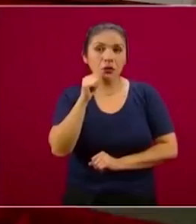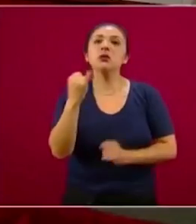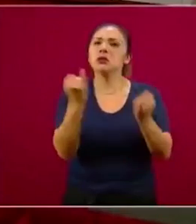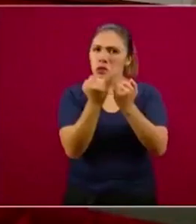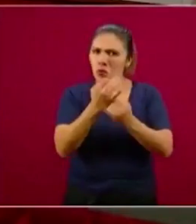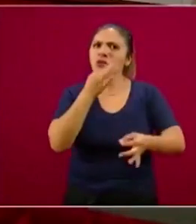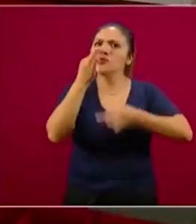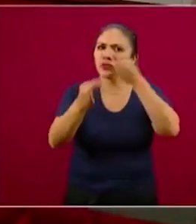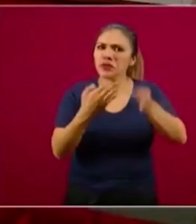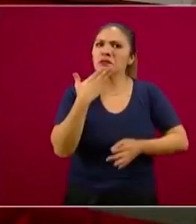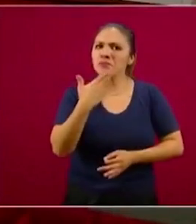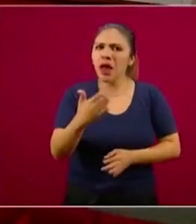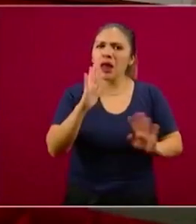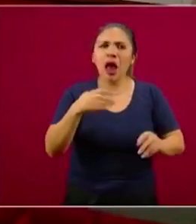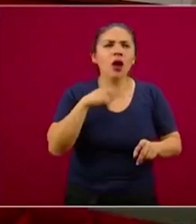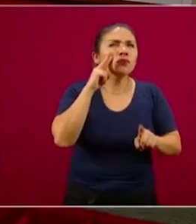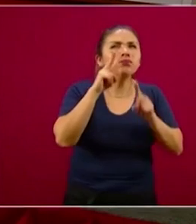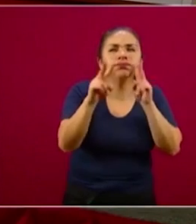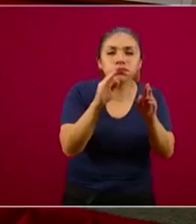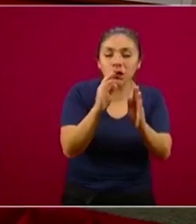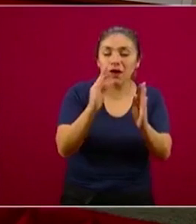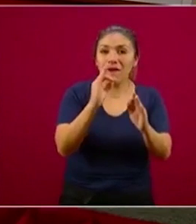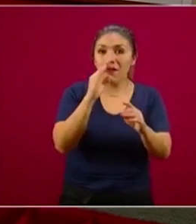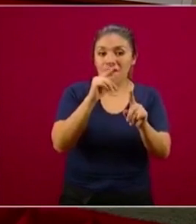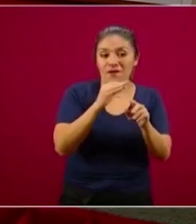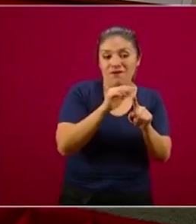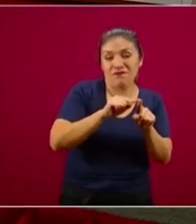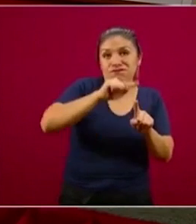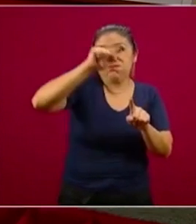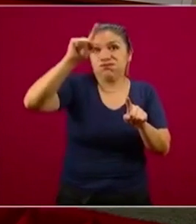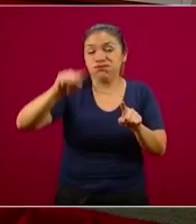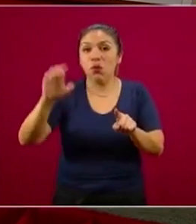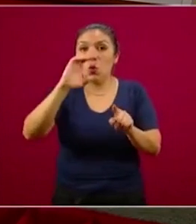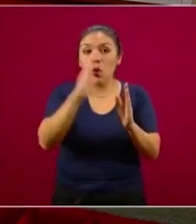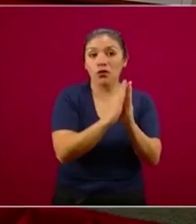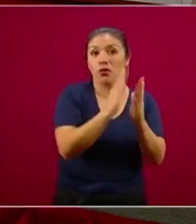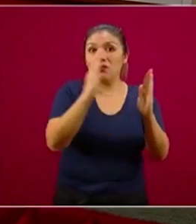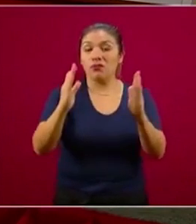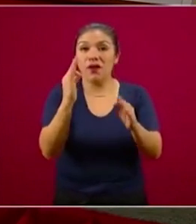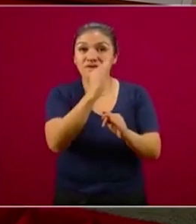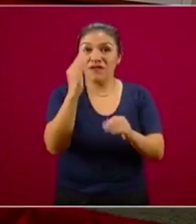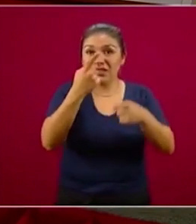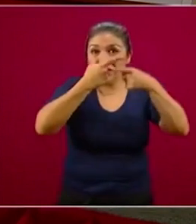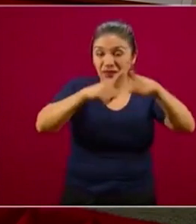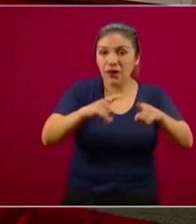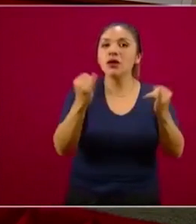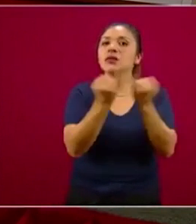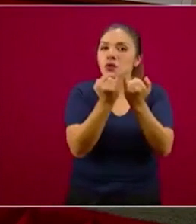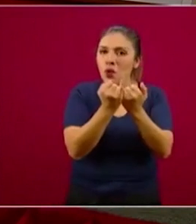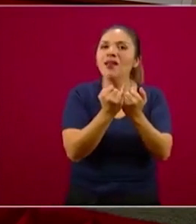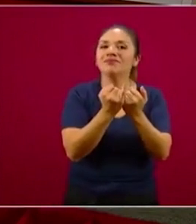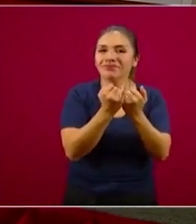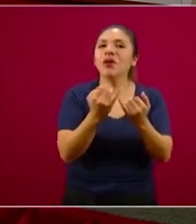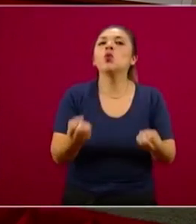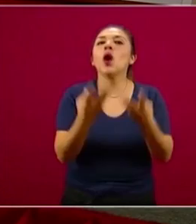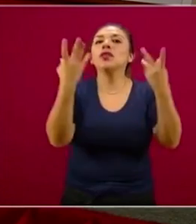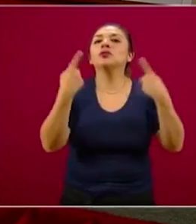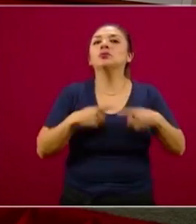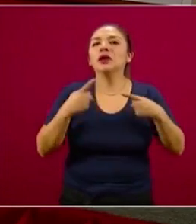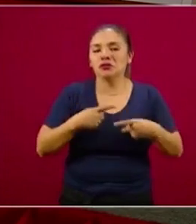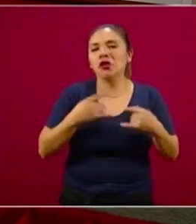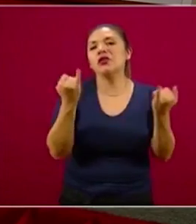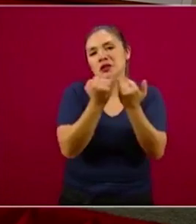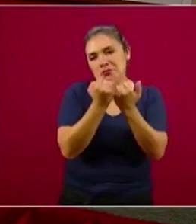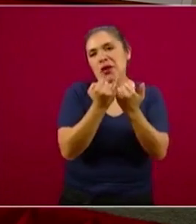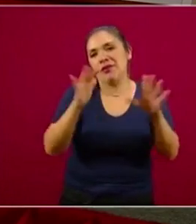noticias porque al recorrerse el pico se recorre también la cantidad de casos, pero dan una noticia que podría ser hasta